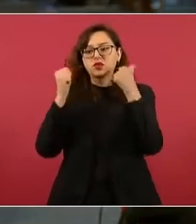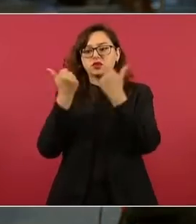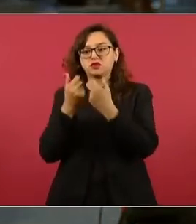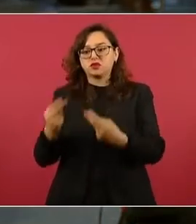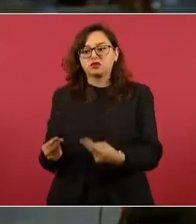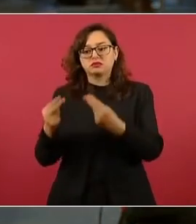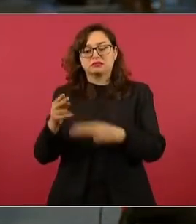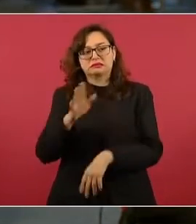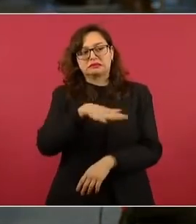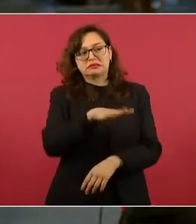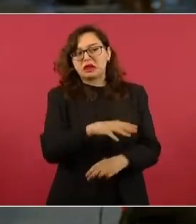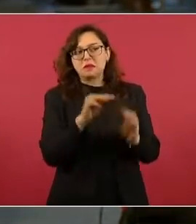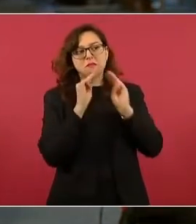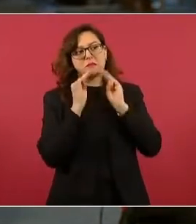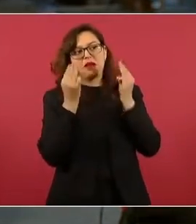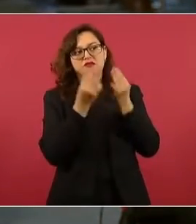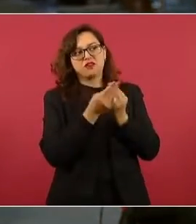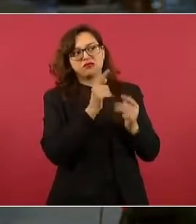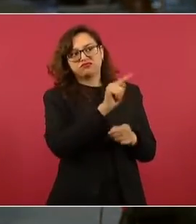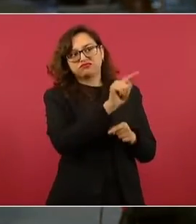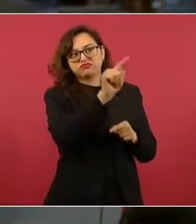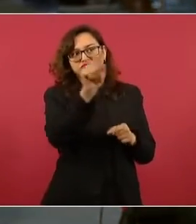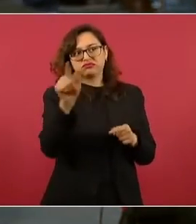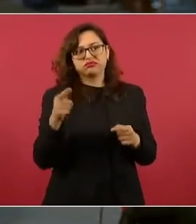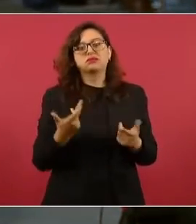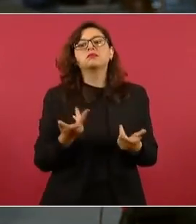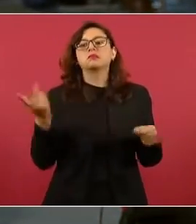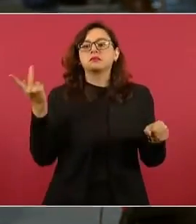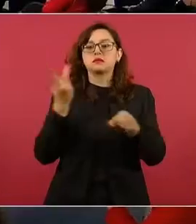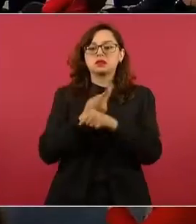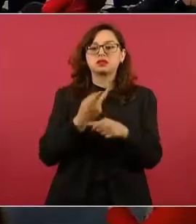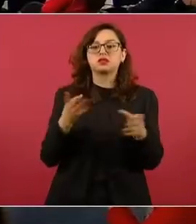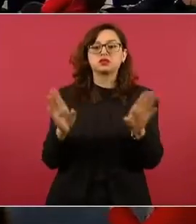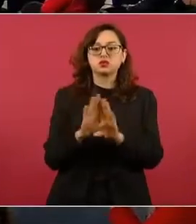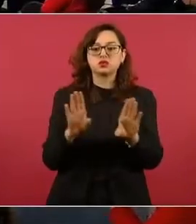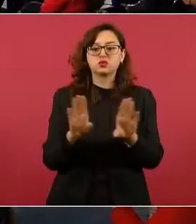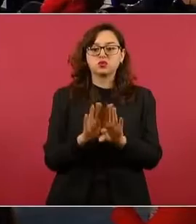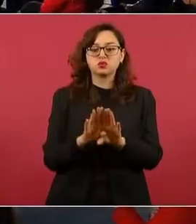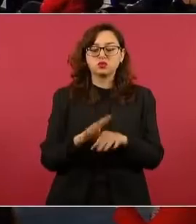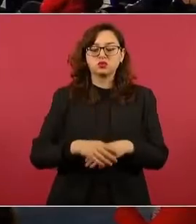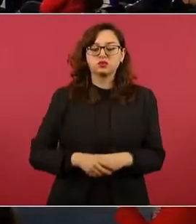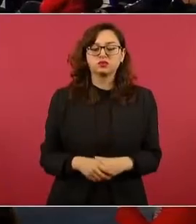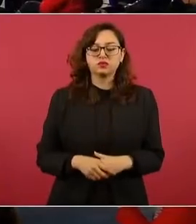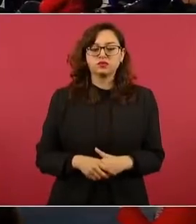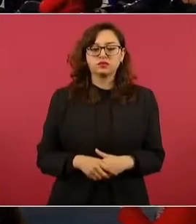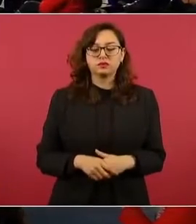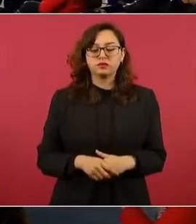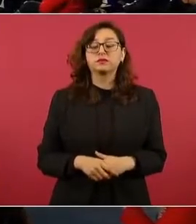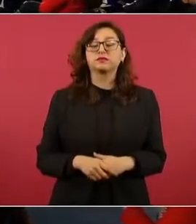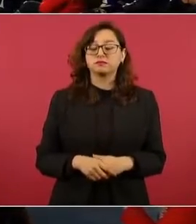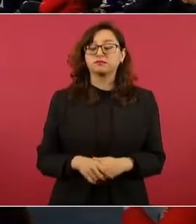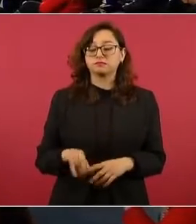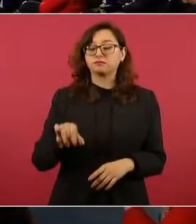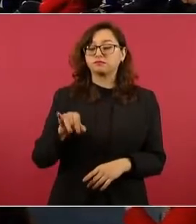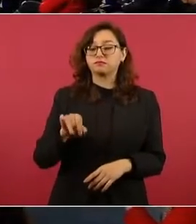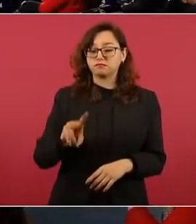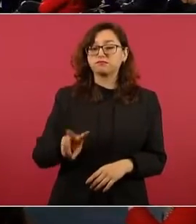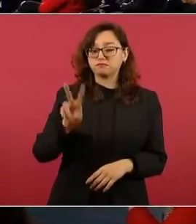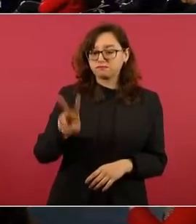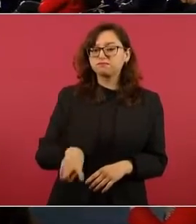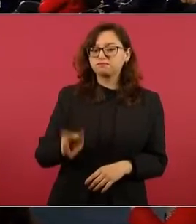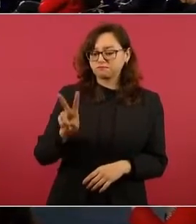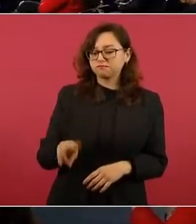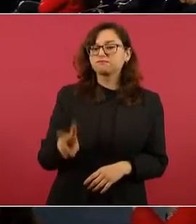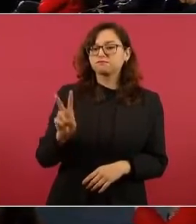este mismo fenómeno en otros estados. ¿Qué reporte tiene y cómo se está atendiendo este fenómeno, presidente? atendiendo y es real.